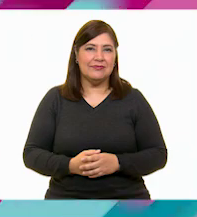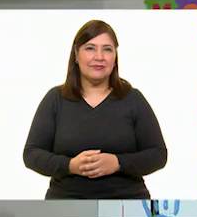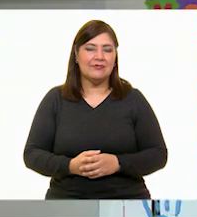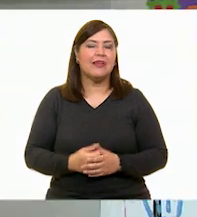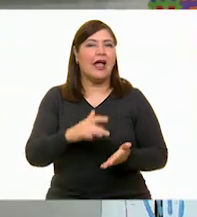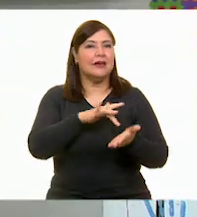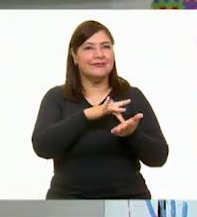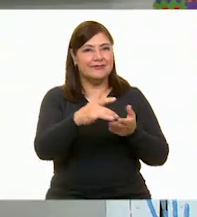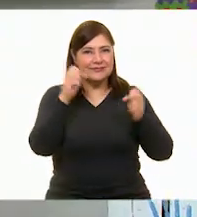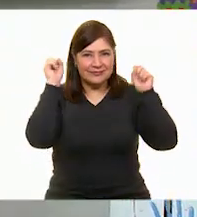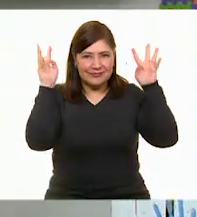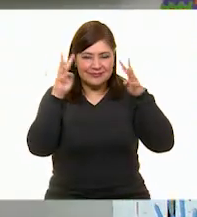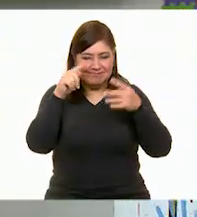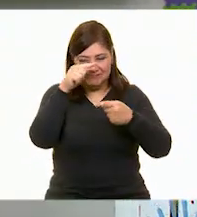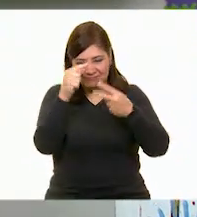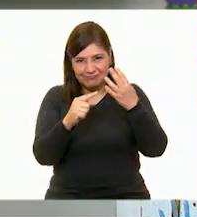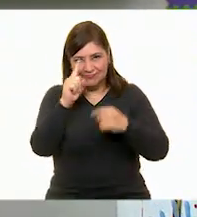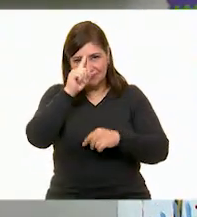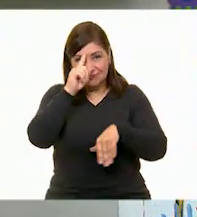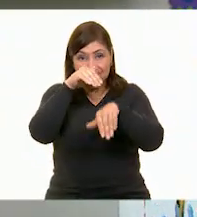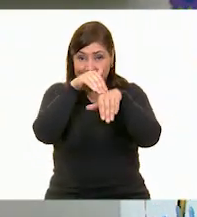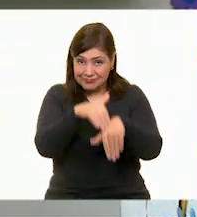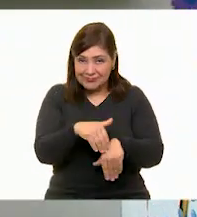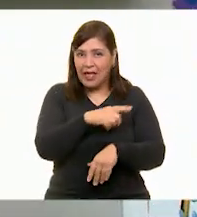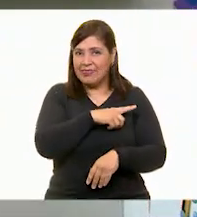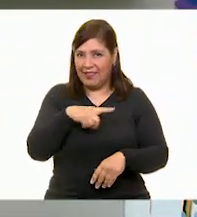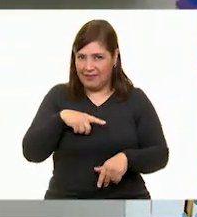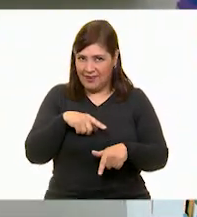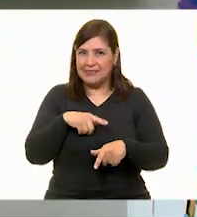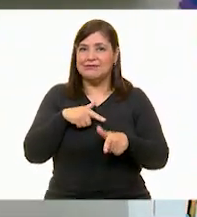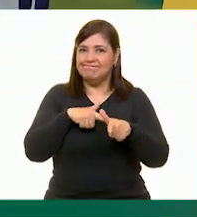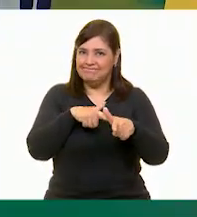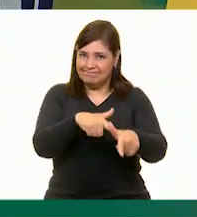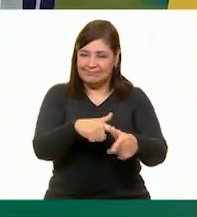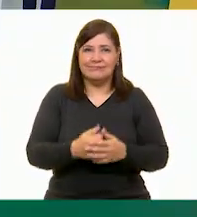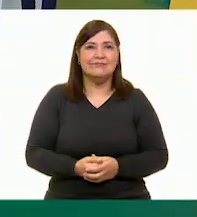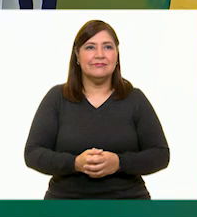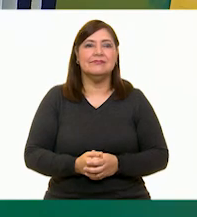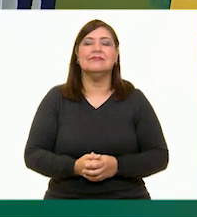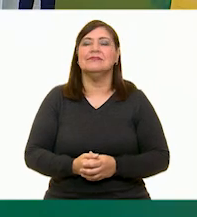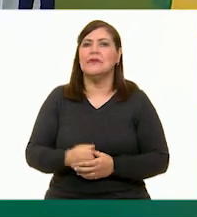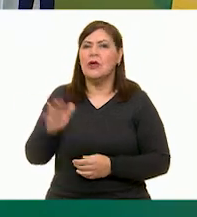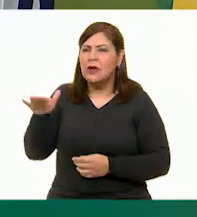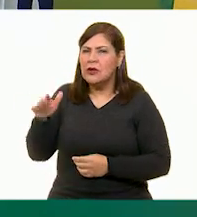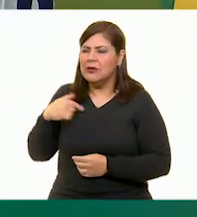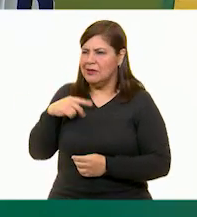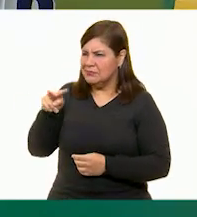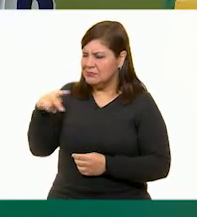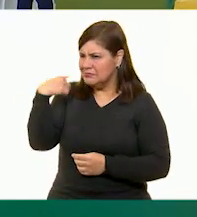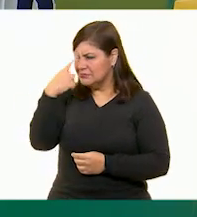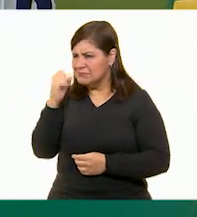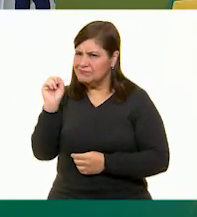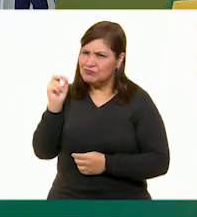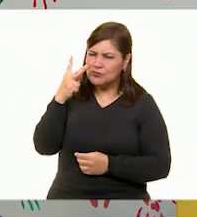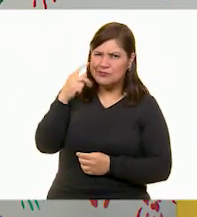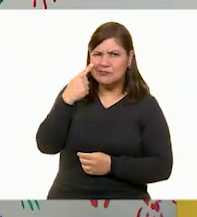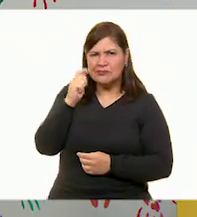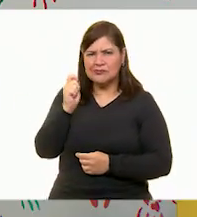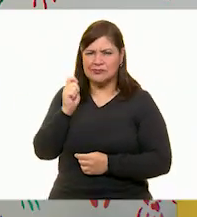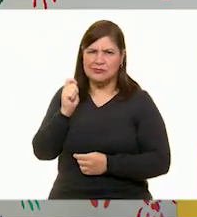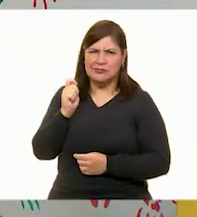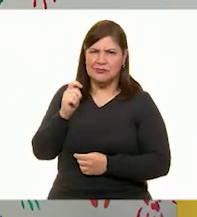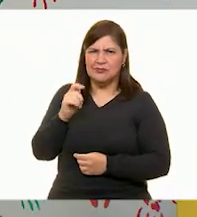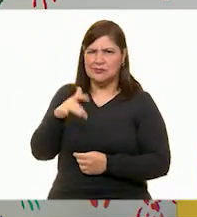Gracias, Ejo Listo. Recuerden seguir sus indicaciones, niñas y niños. Oye, Erick, ¿te noto un poco serio? ¿Tal vez